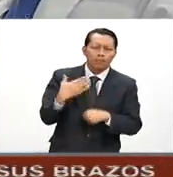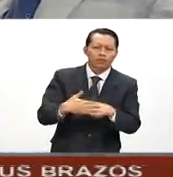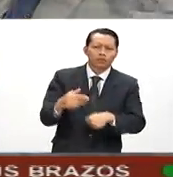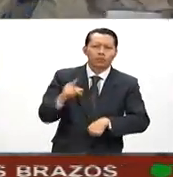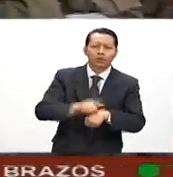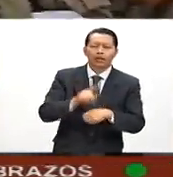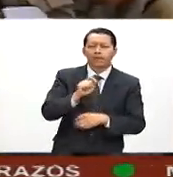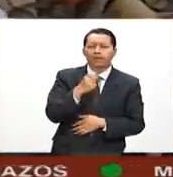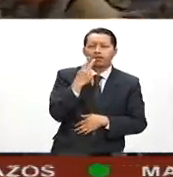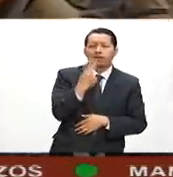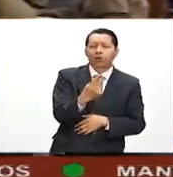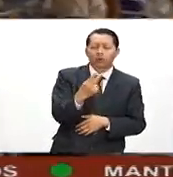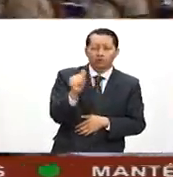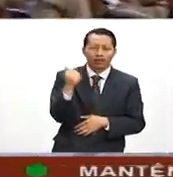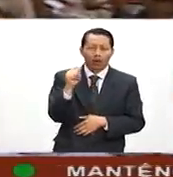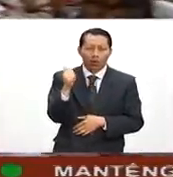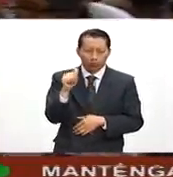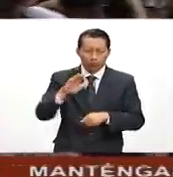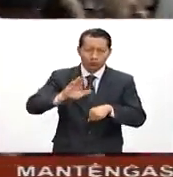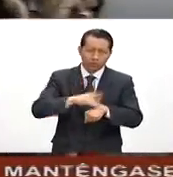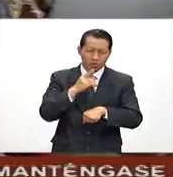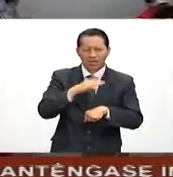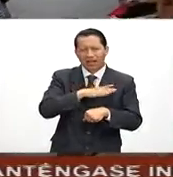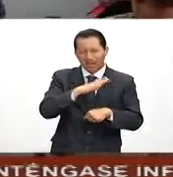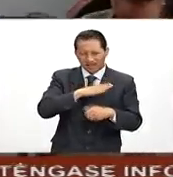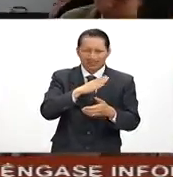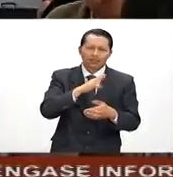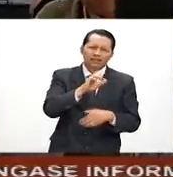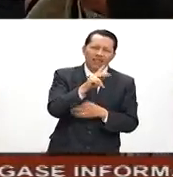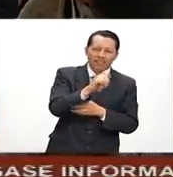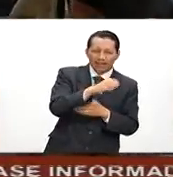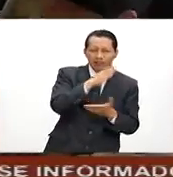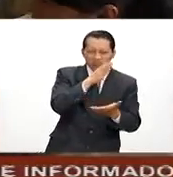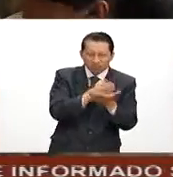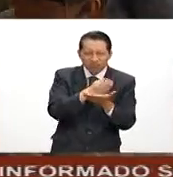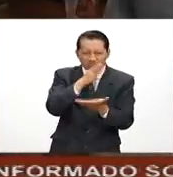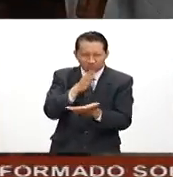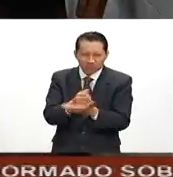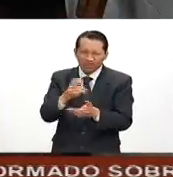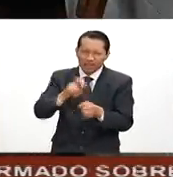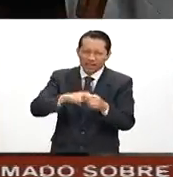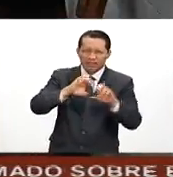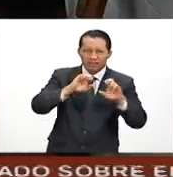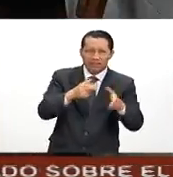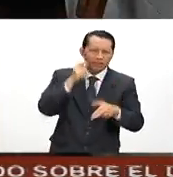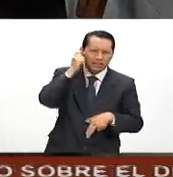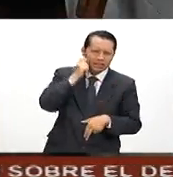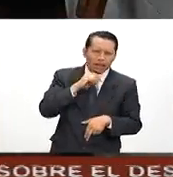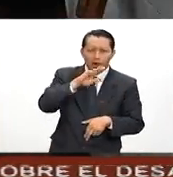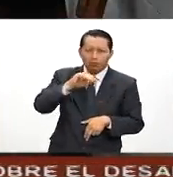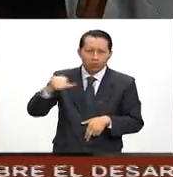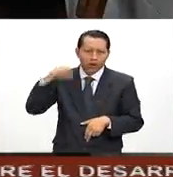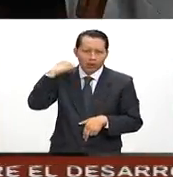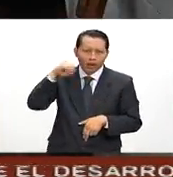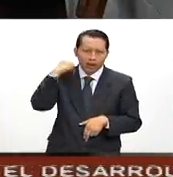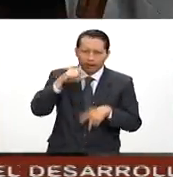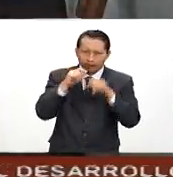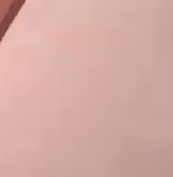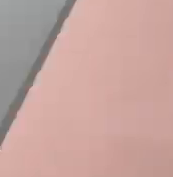agosto, a pesar de los bloqueos y las manifestaciones de la CENTE en Chiapas, en Guerrero, Michoacán y Oaxaca.